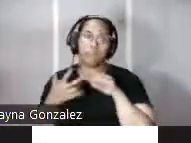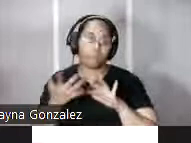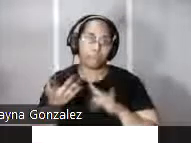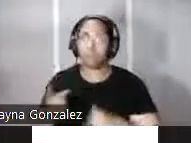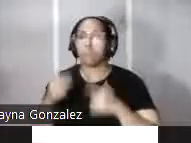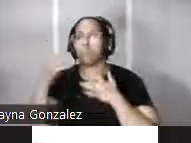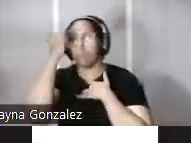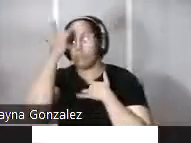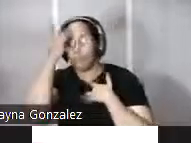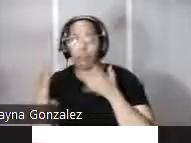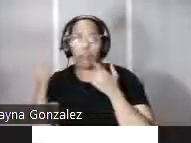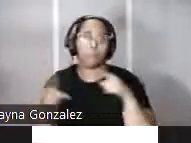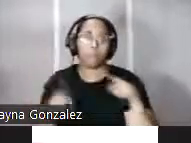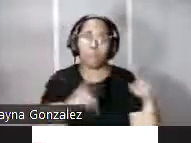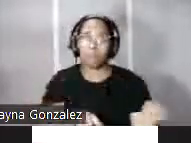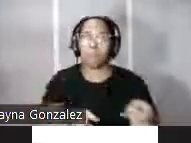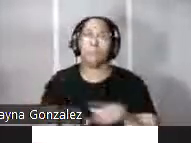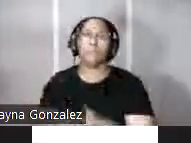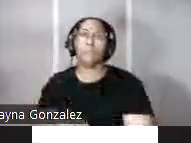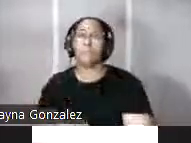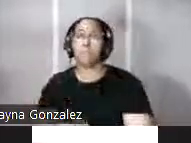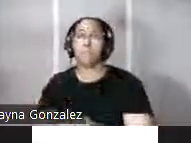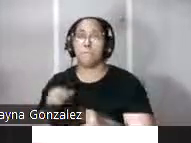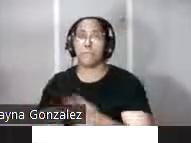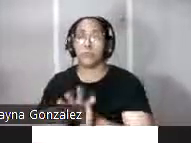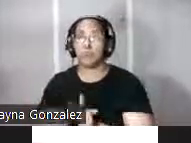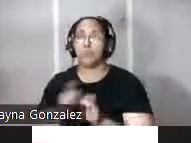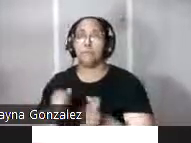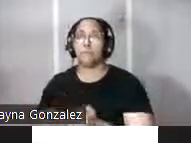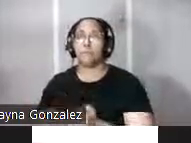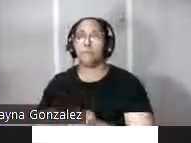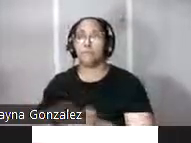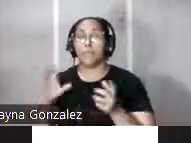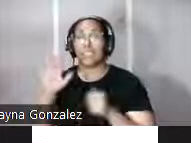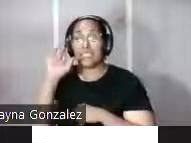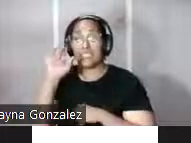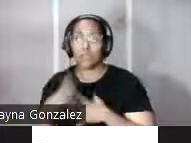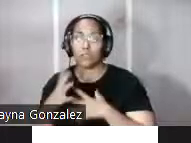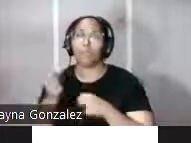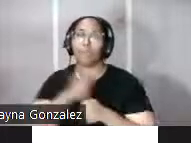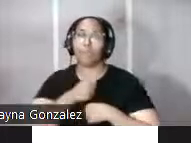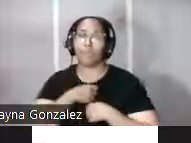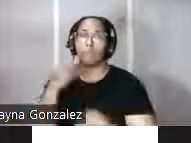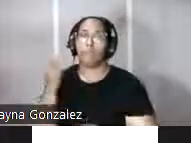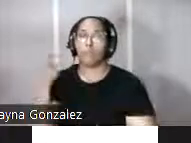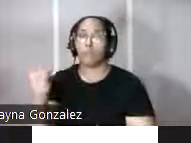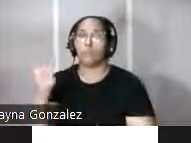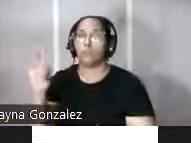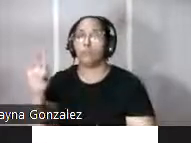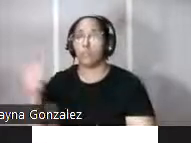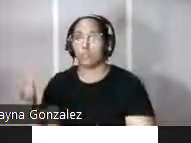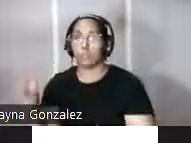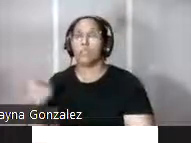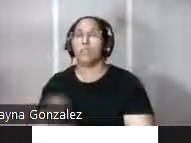enfermedades que en ese momento surgían en la ciudad esto hizo que en mayo de 1897 se derribara parte